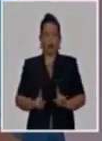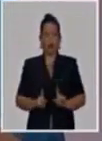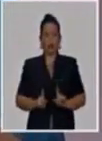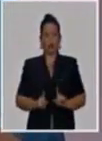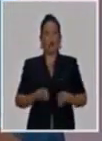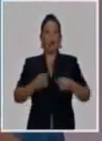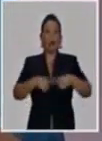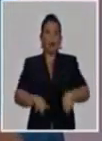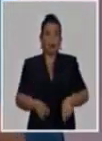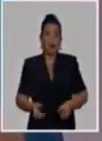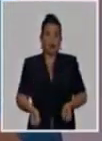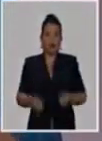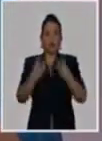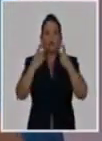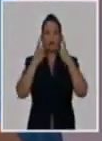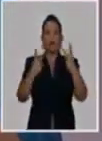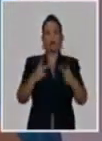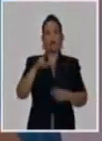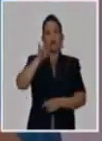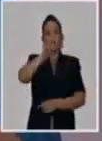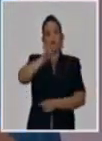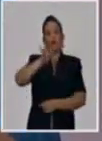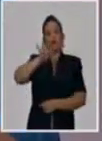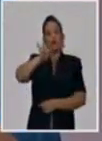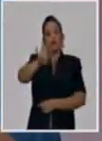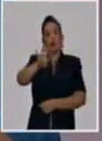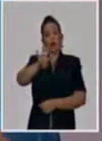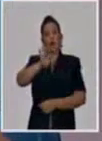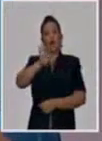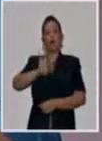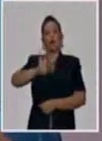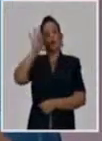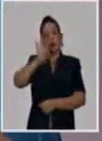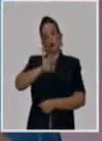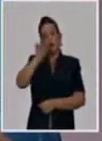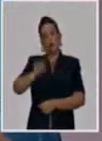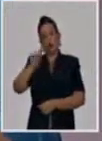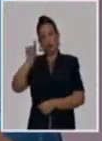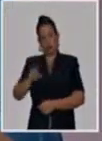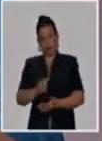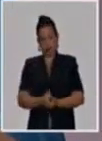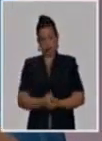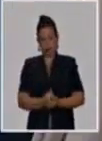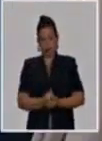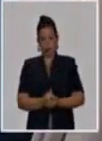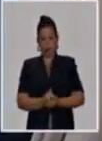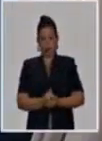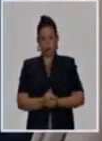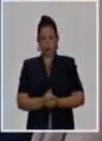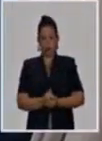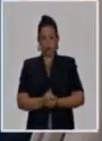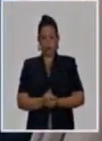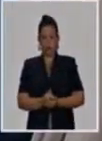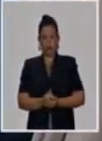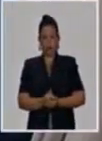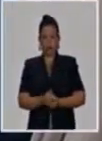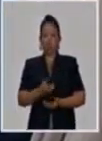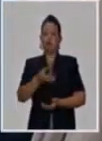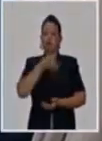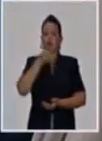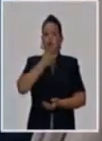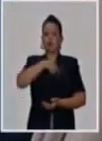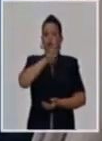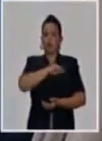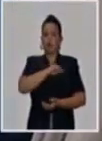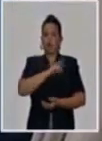94%, casi el 95% de los enfermos que hemos tenido diagnosticados de COVID. Ayer, por cierto, viceministra, publicamos en Cuadadate un artículo